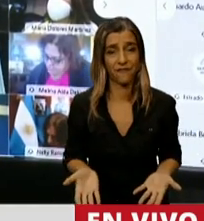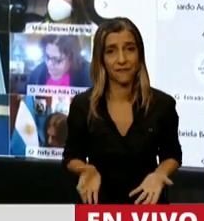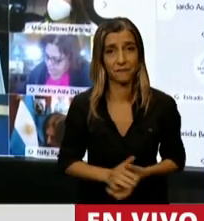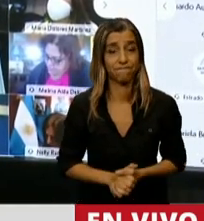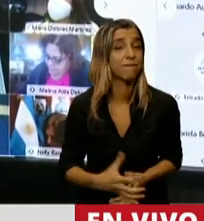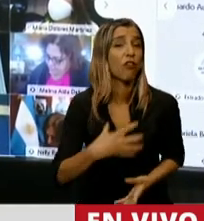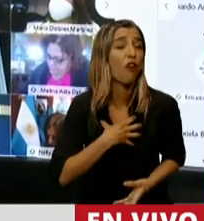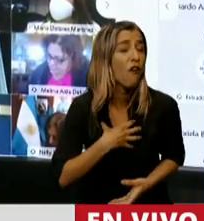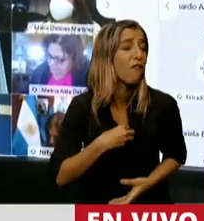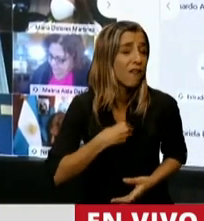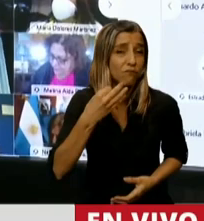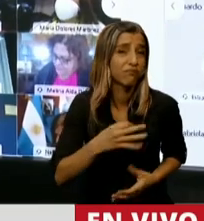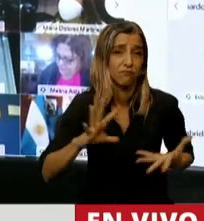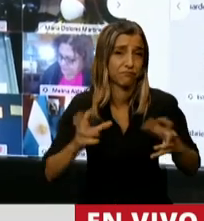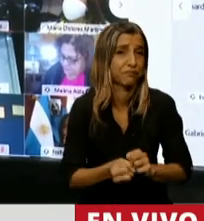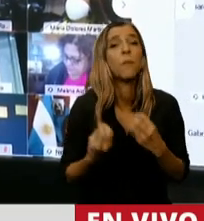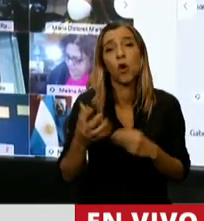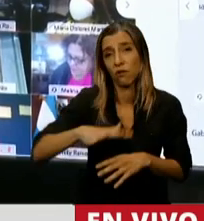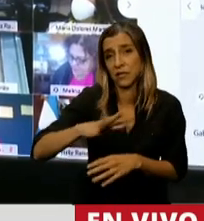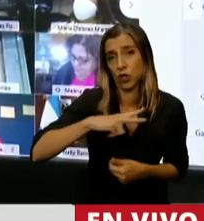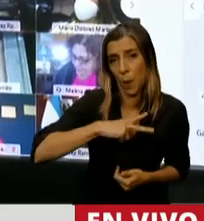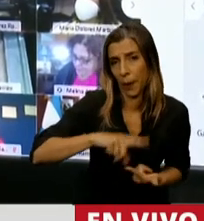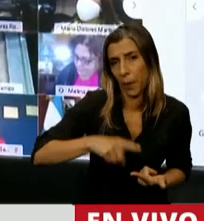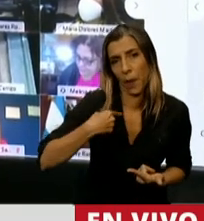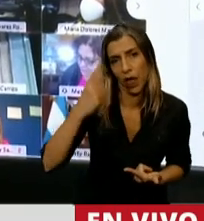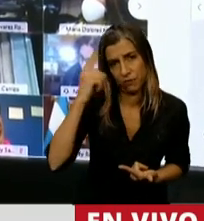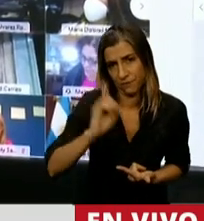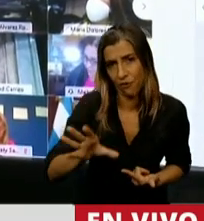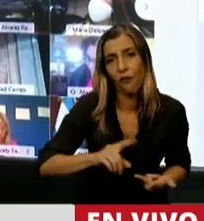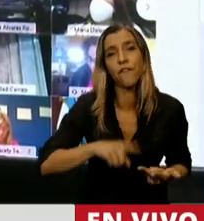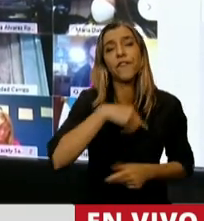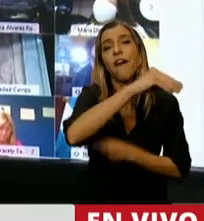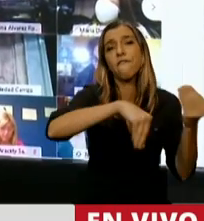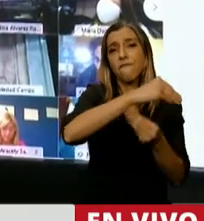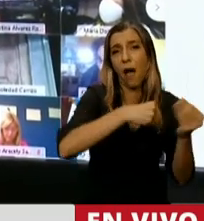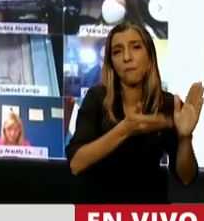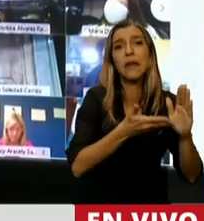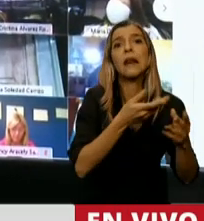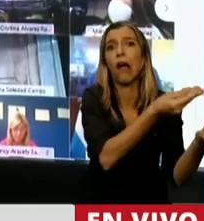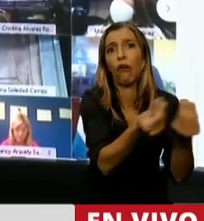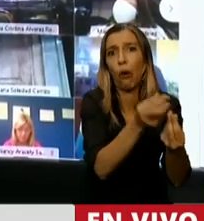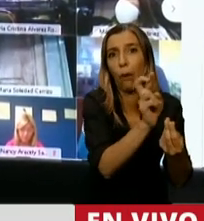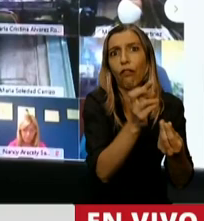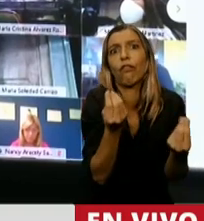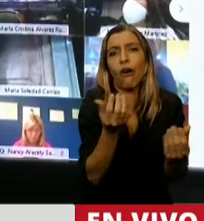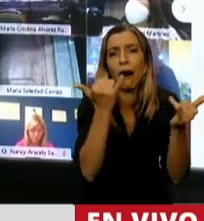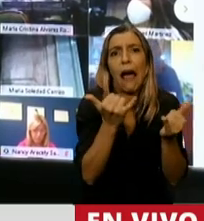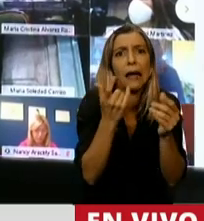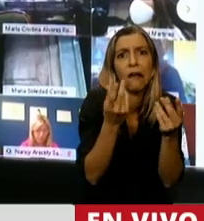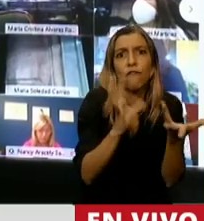Confianza que se deterioró en el sector privado, en las familias que salen a comprar dólares con lo poquito que pueden, los que pueden.